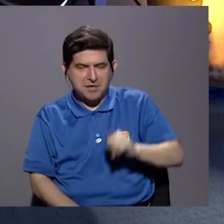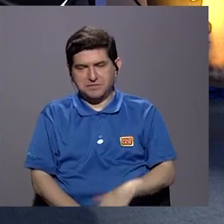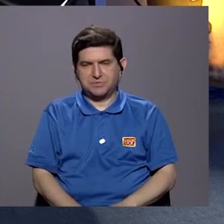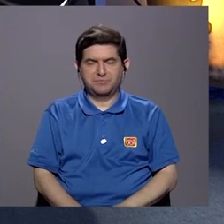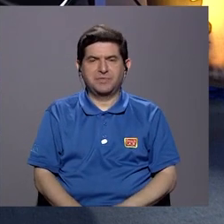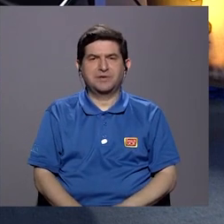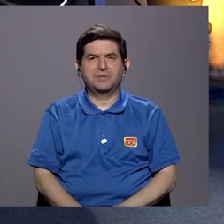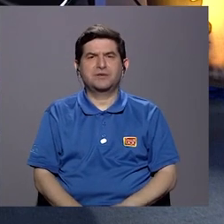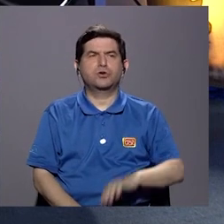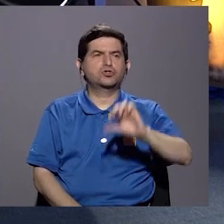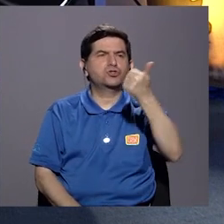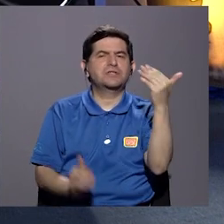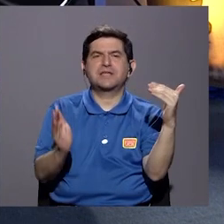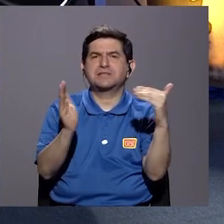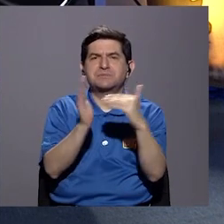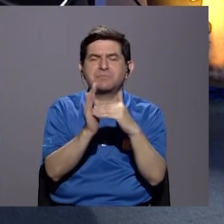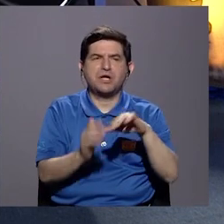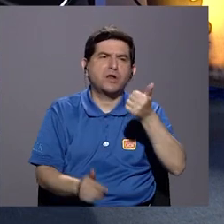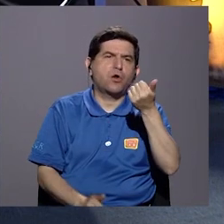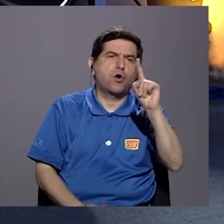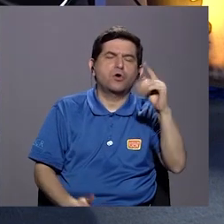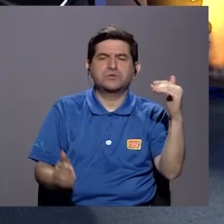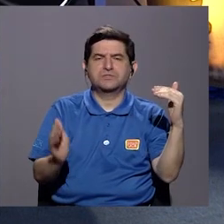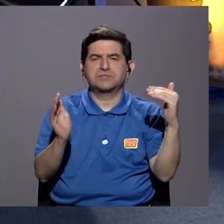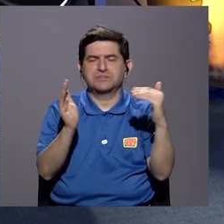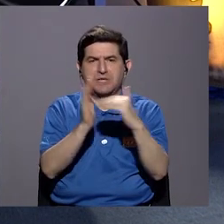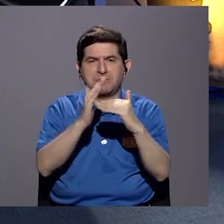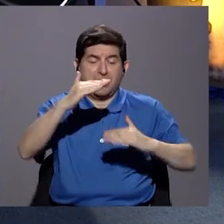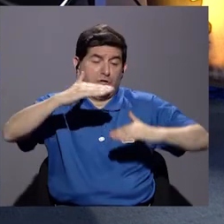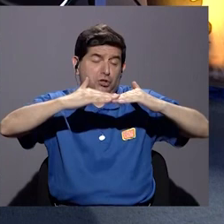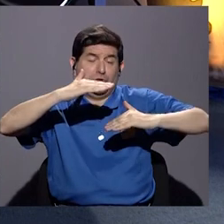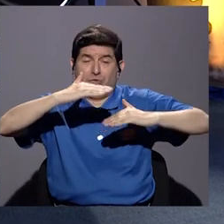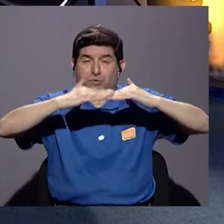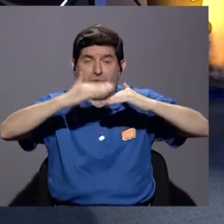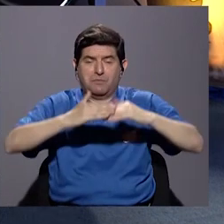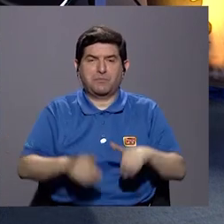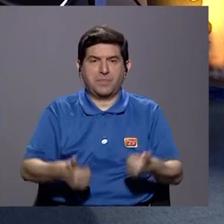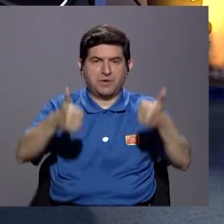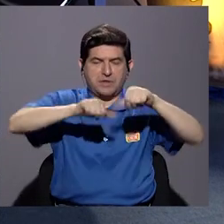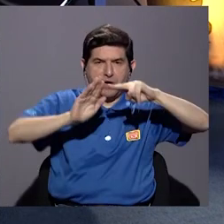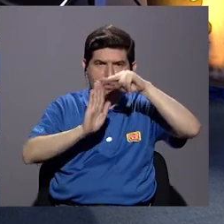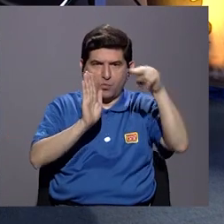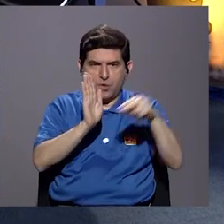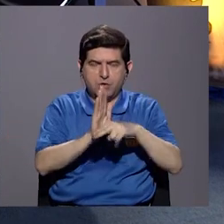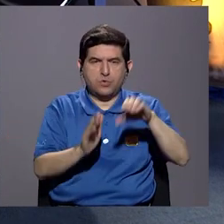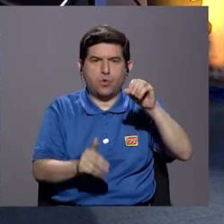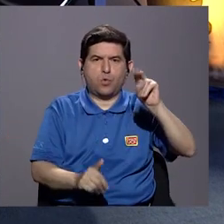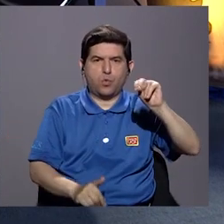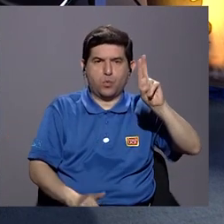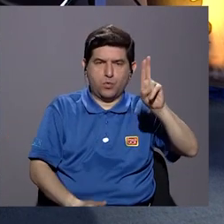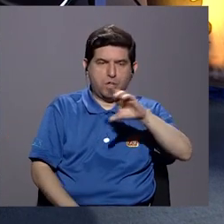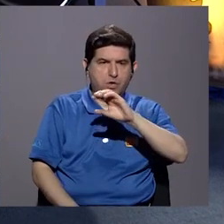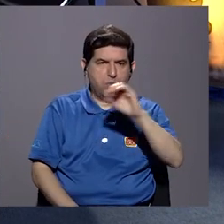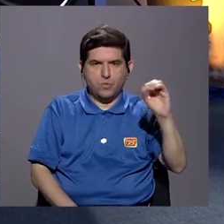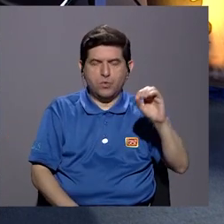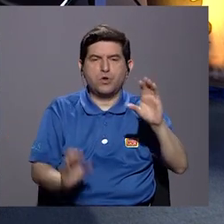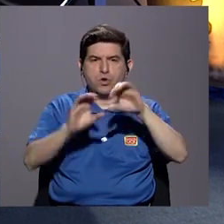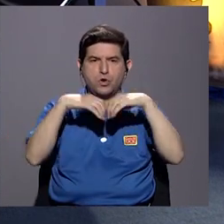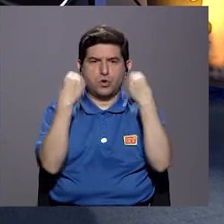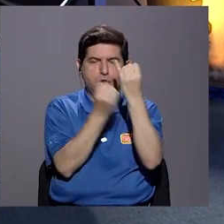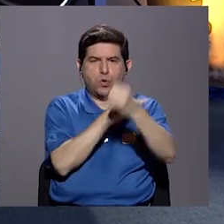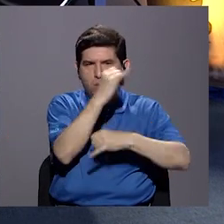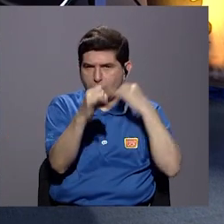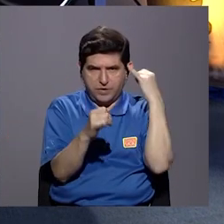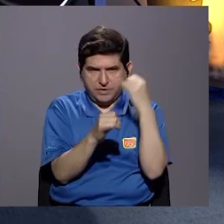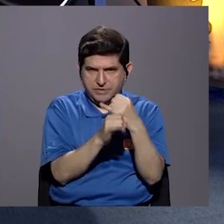hay una capacidad de 10.000, 11.000 máximo de acuerdo con los parámetros de Naciones Unidas y de los organismos